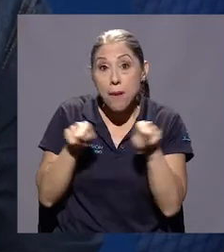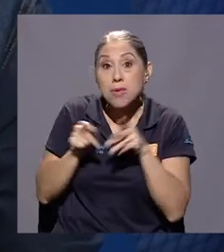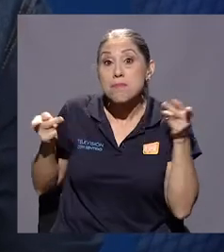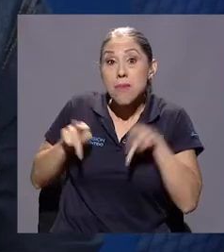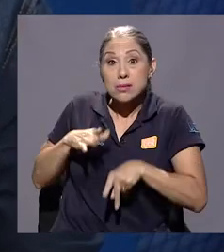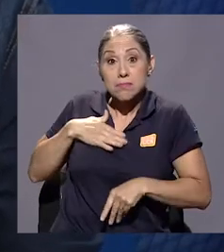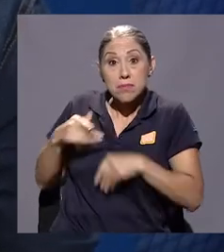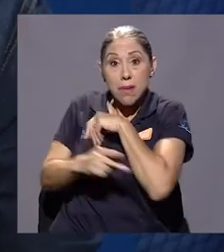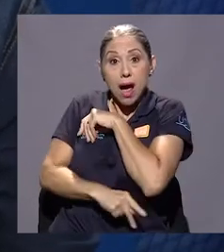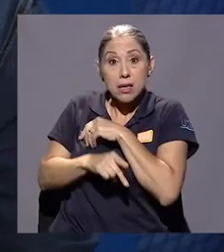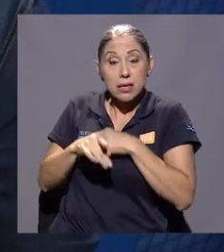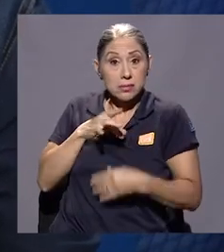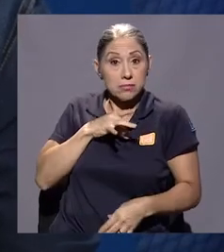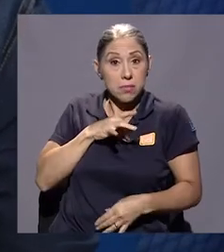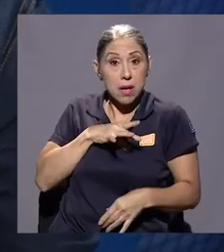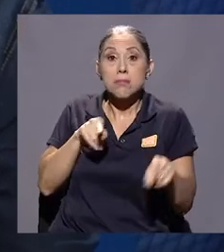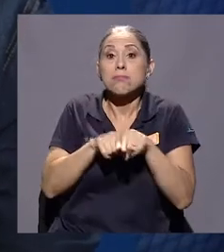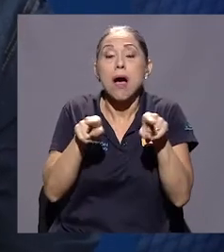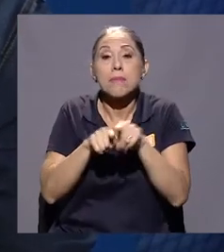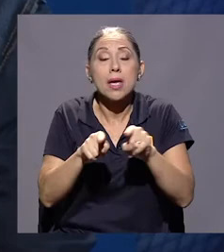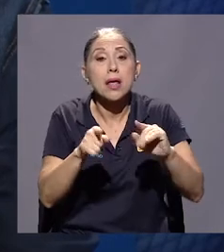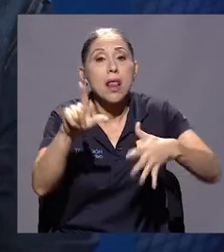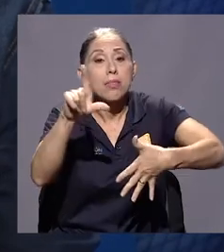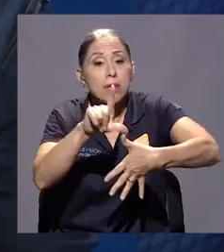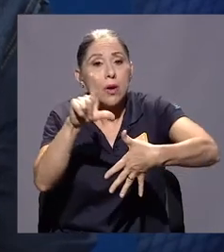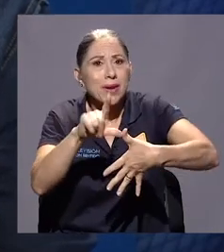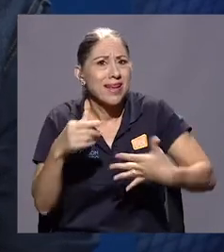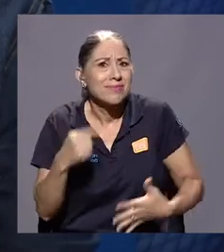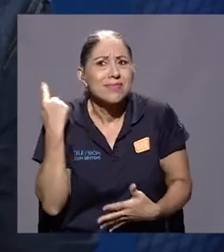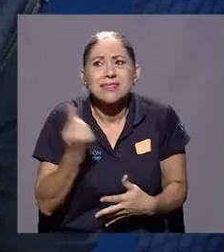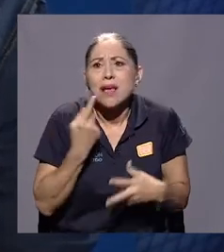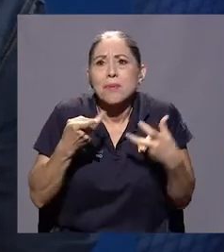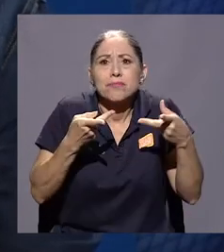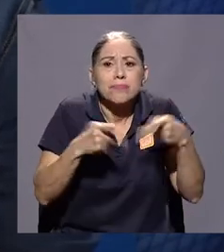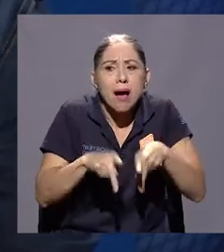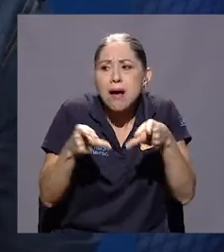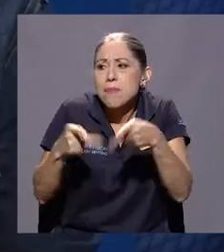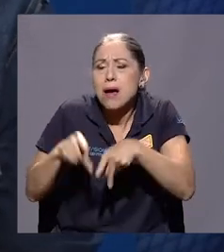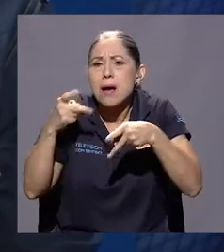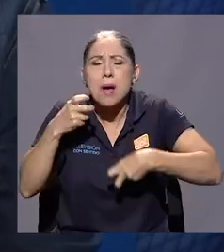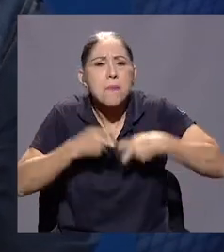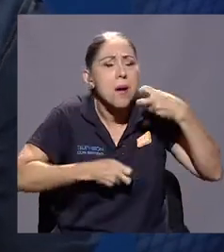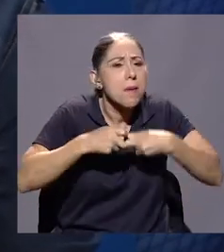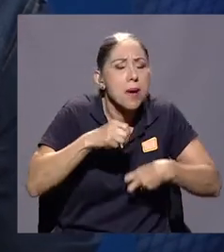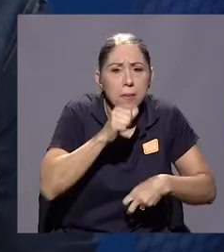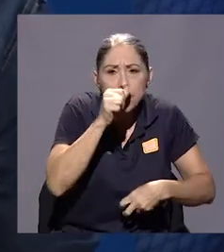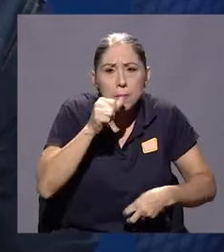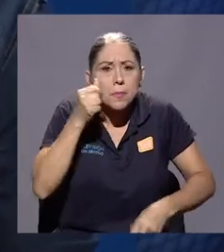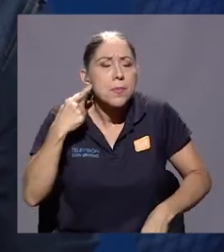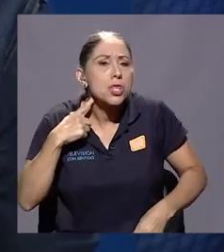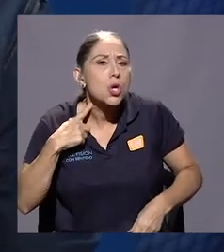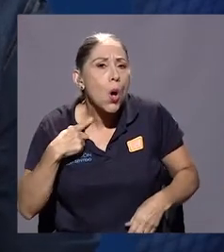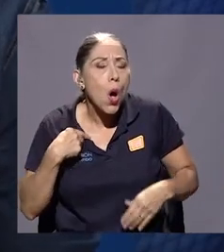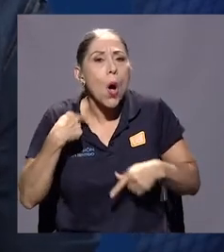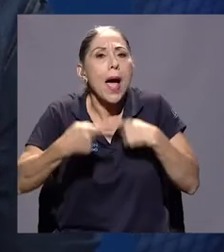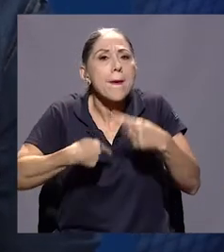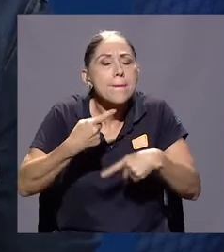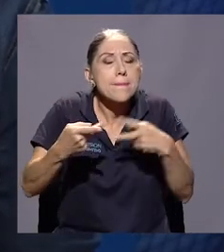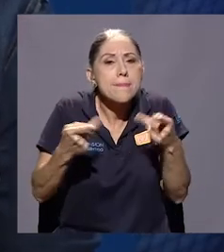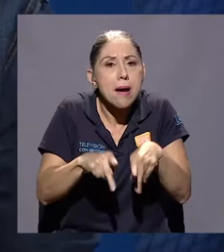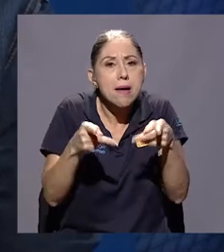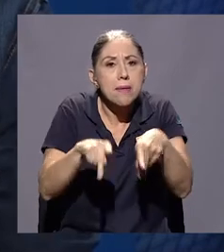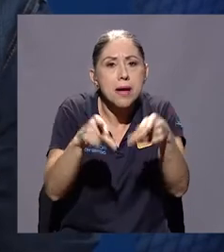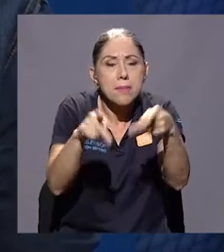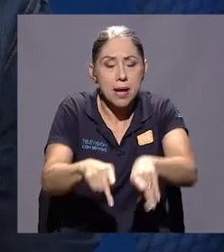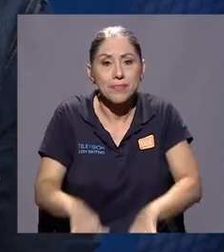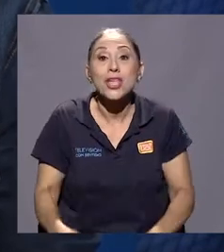Latinoamérica, de comunidades marginales con una problemática del círculo vicioso de la droga, eso se repite. Entonces, yo quise